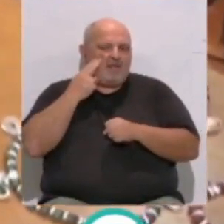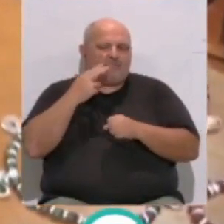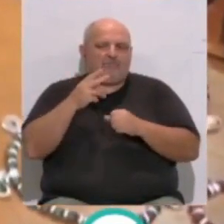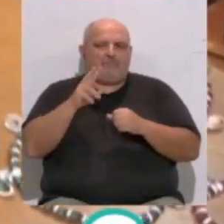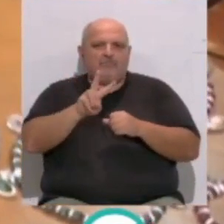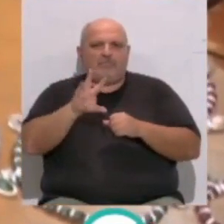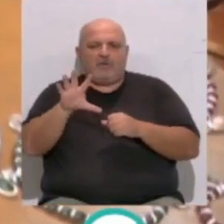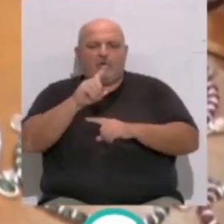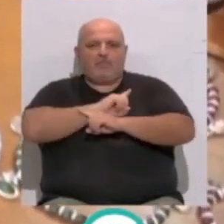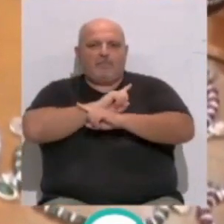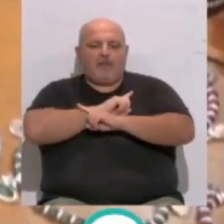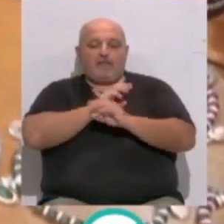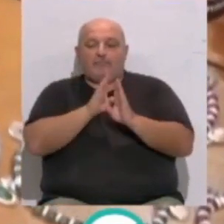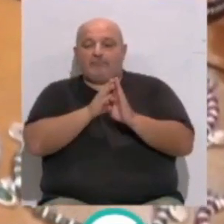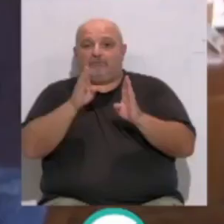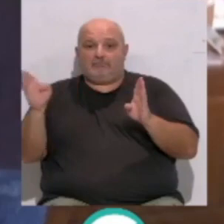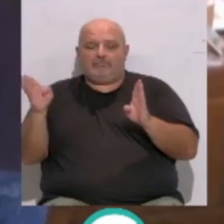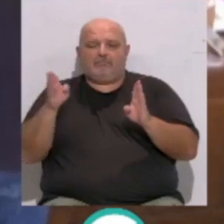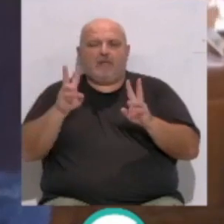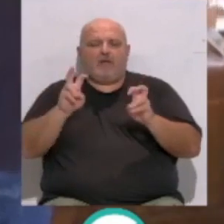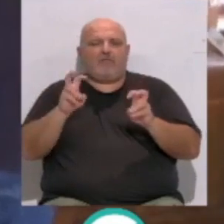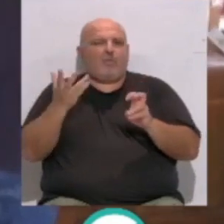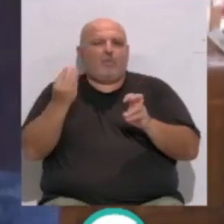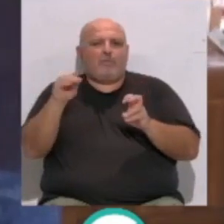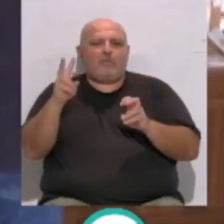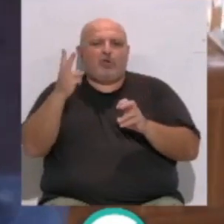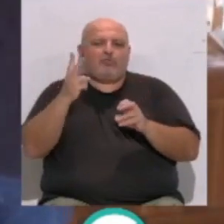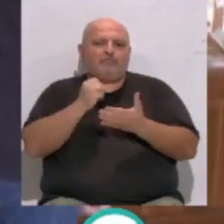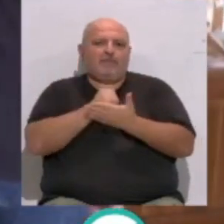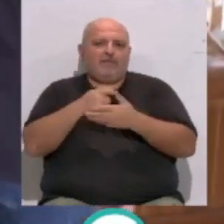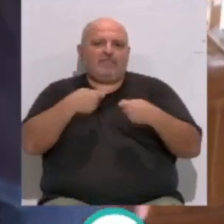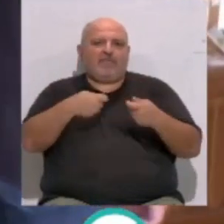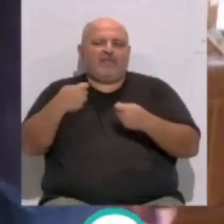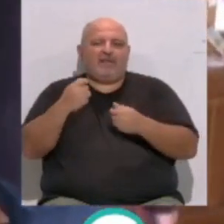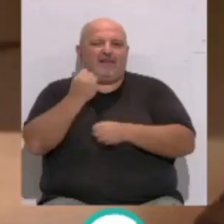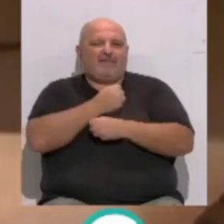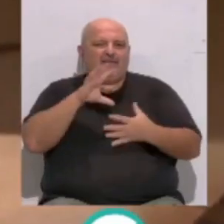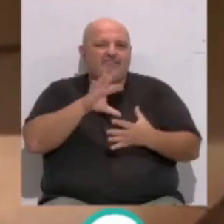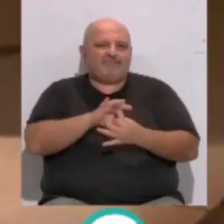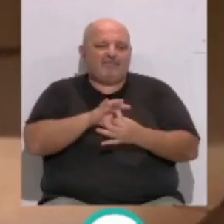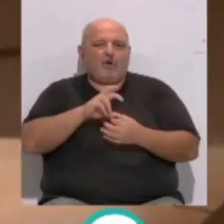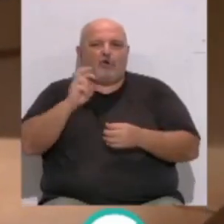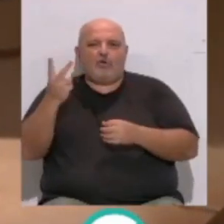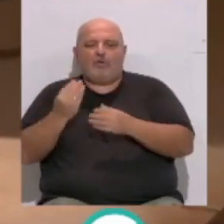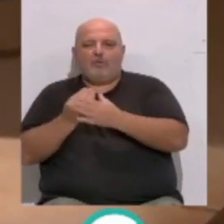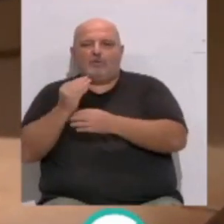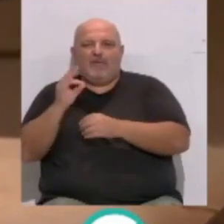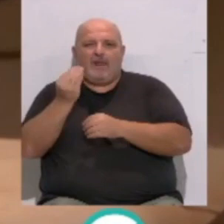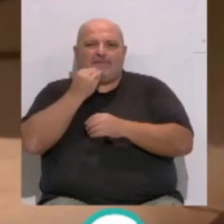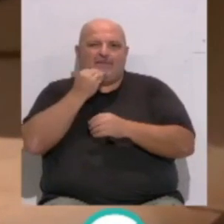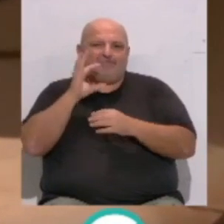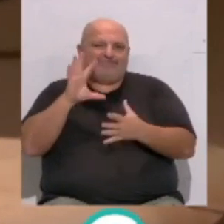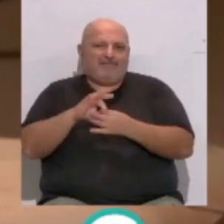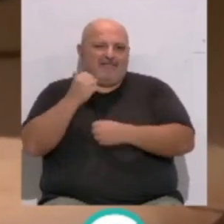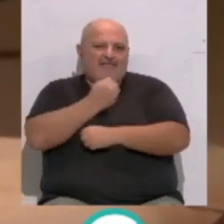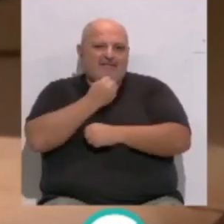partir del 25 de noviembre y como novedad en esta edición se incluyen dos licencias para productos navideños y otras dos para productos de alimentación de Navidad.